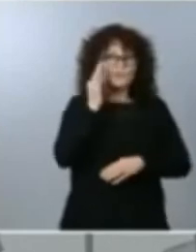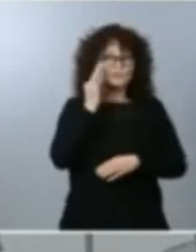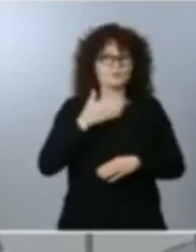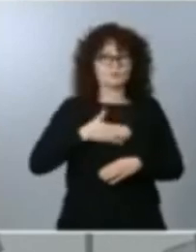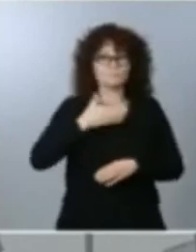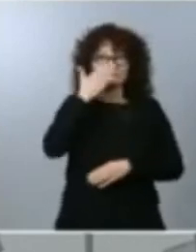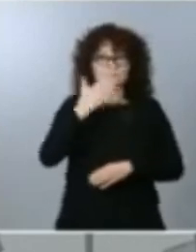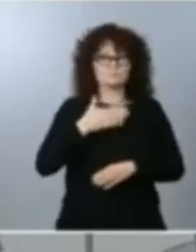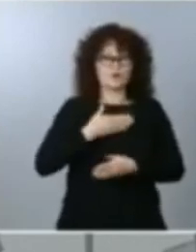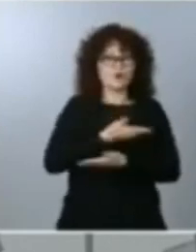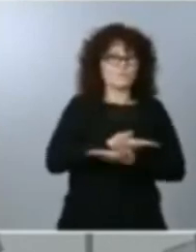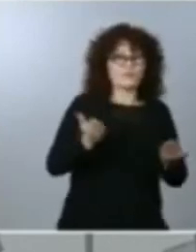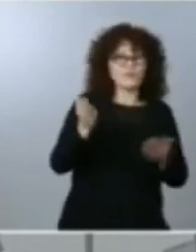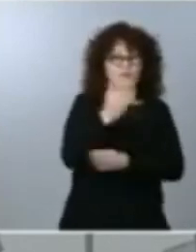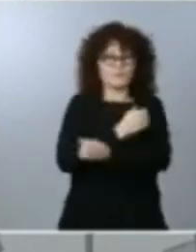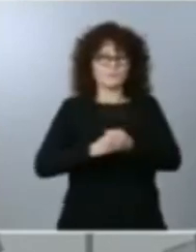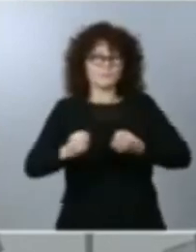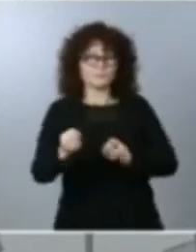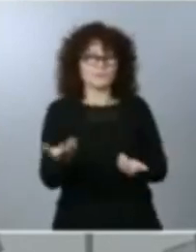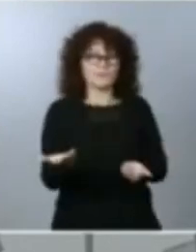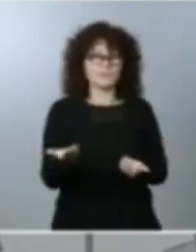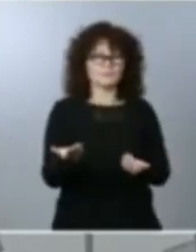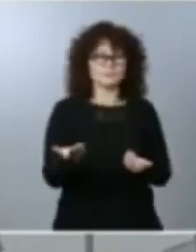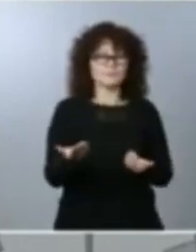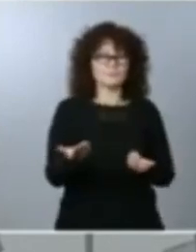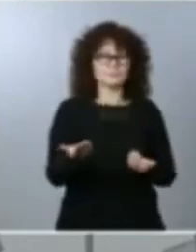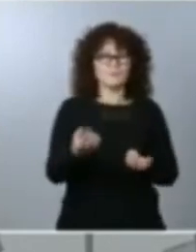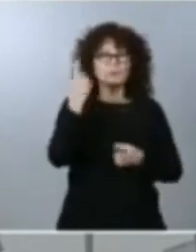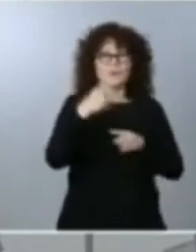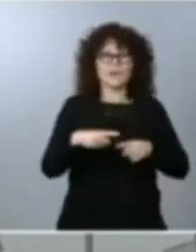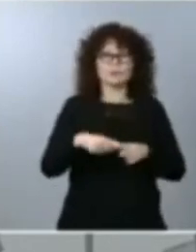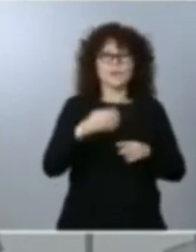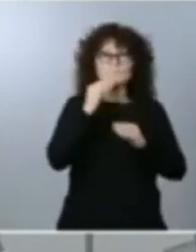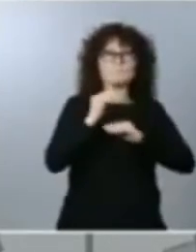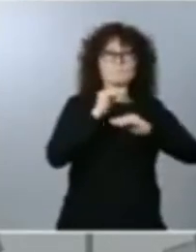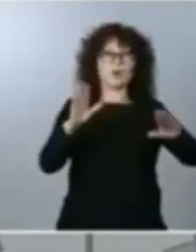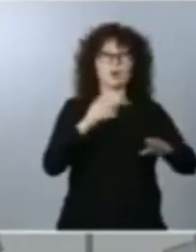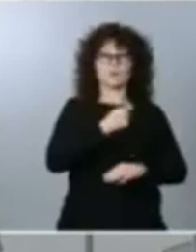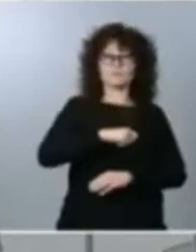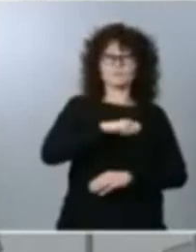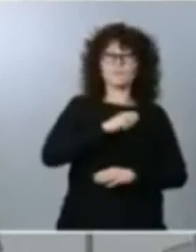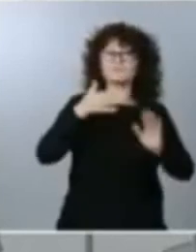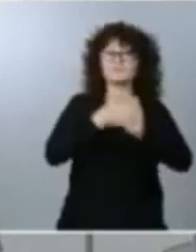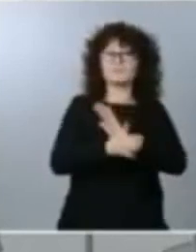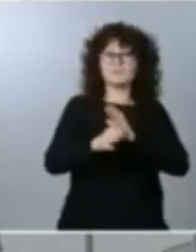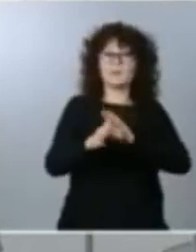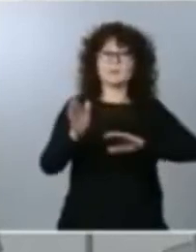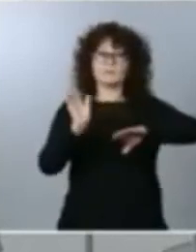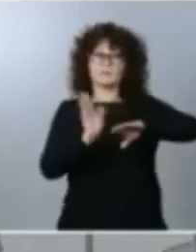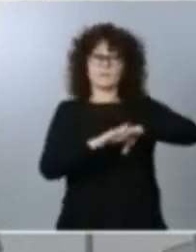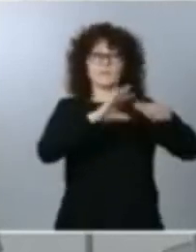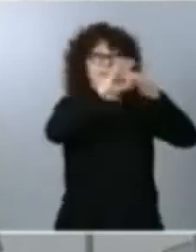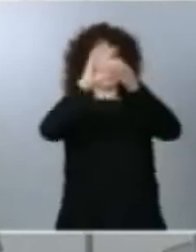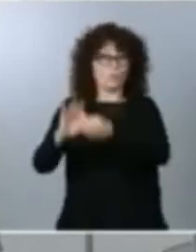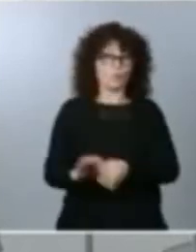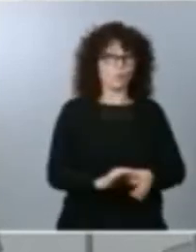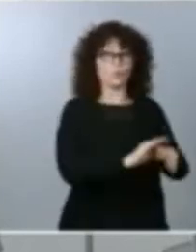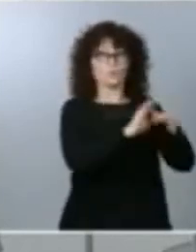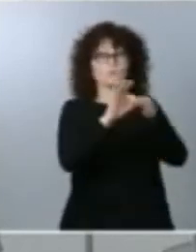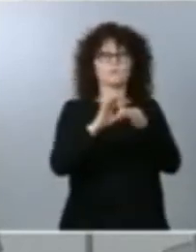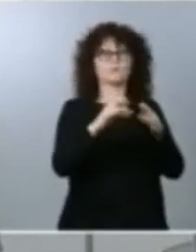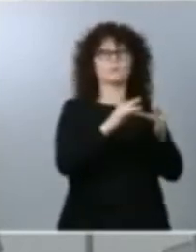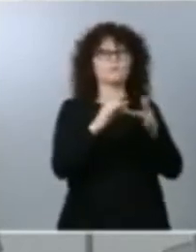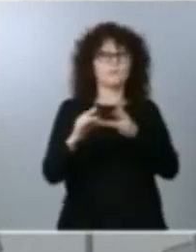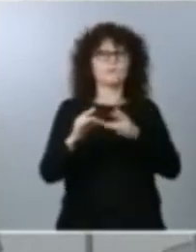y que desde luego una de las mejores cosas que le puede pasar al país es que haya una unidad de la izquierda que esté liderando precisamente esa izquierda el